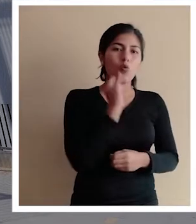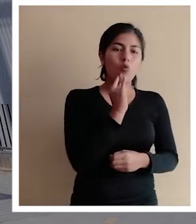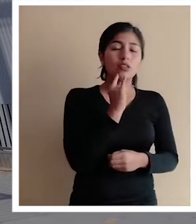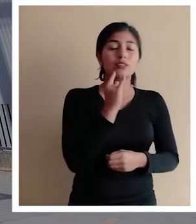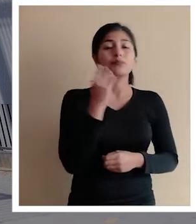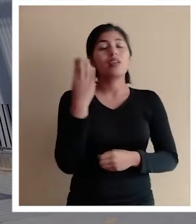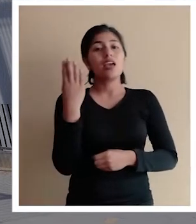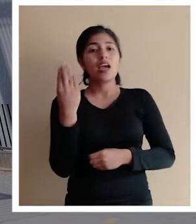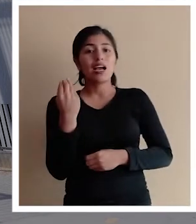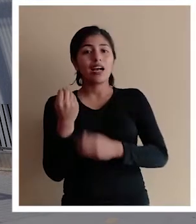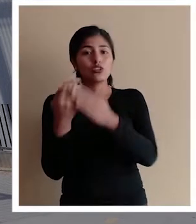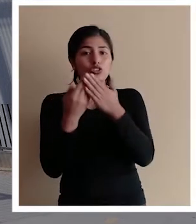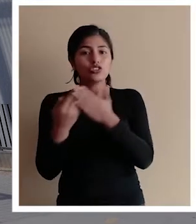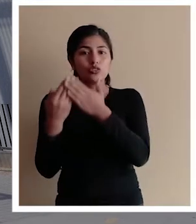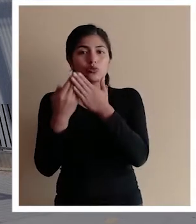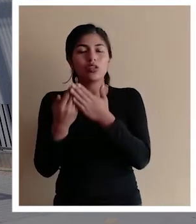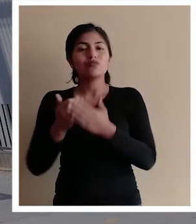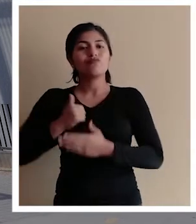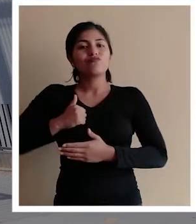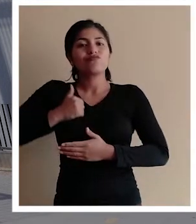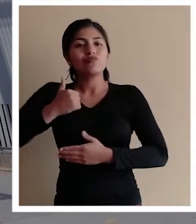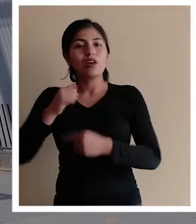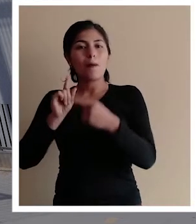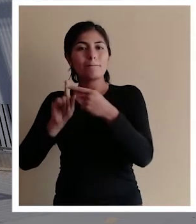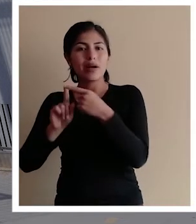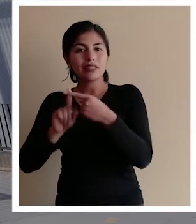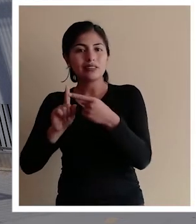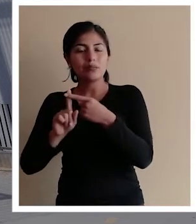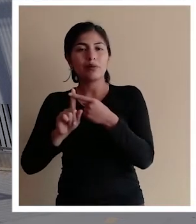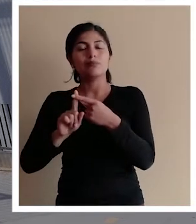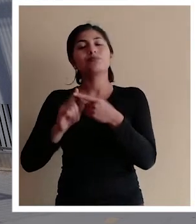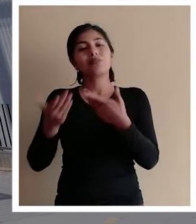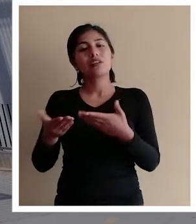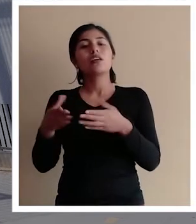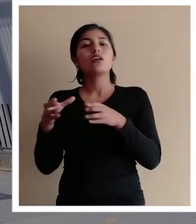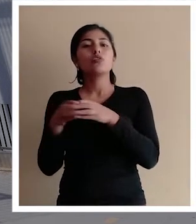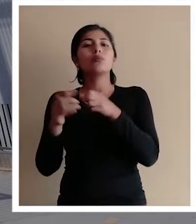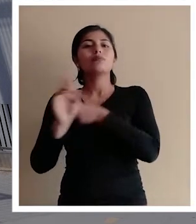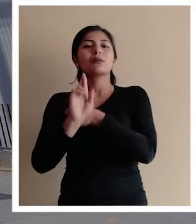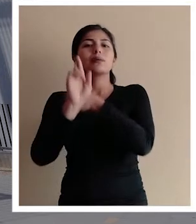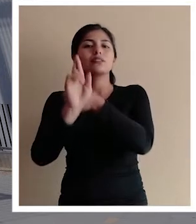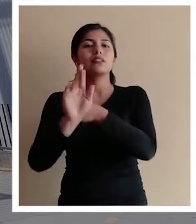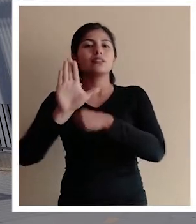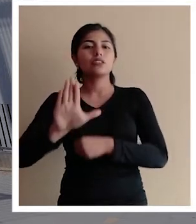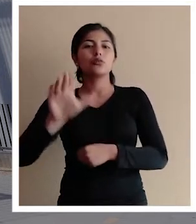14 de ellos participaron de forma voluntaria, representando el 56%.